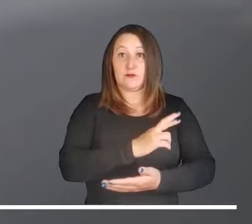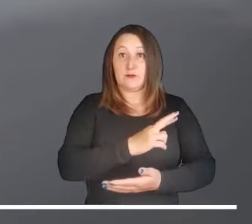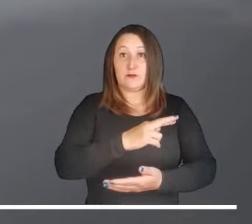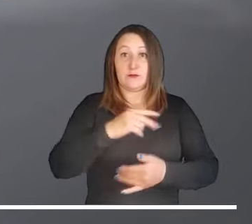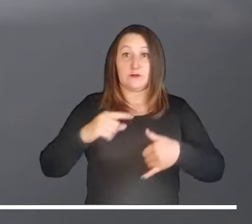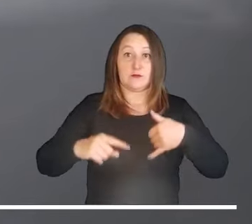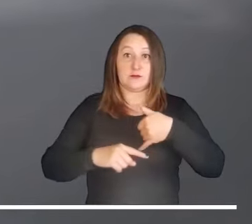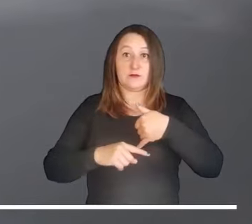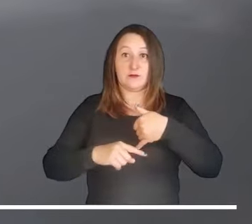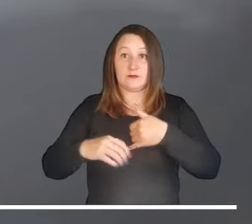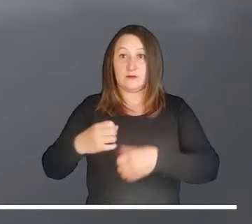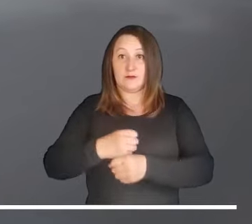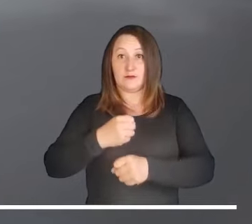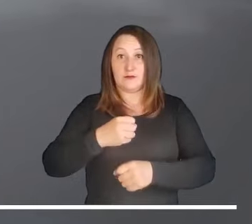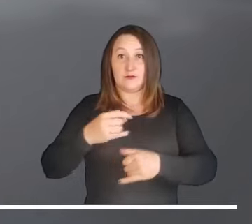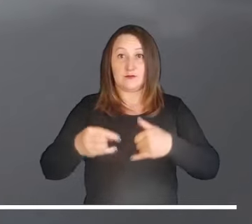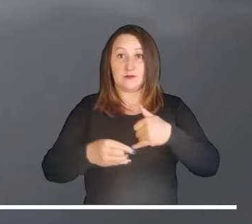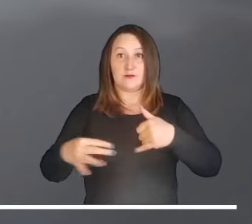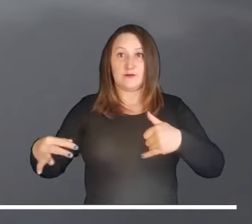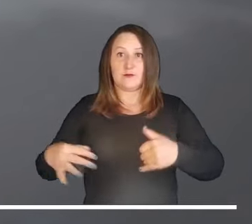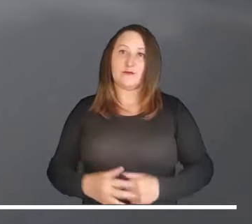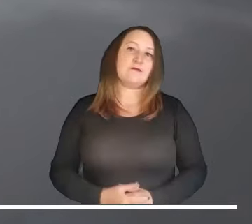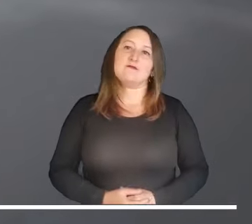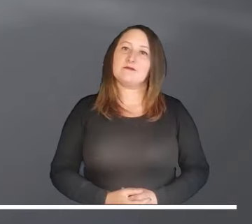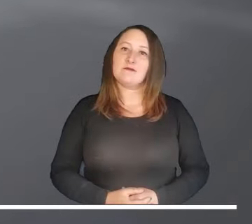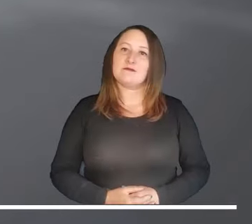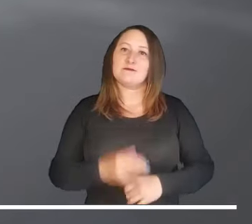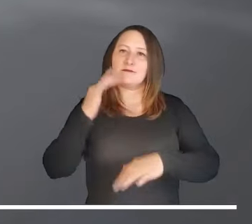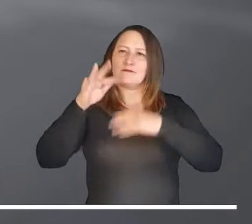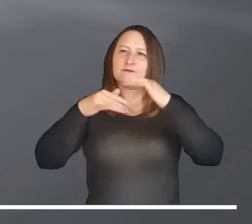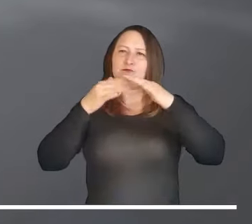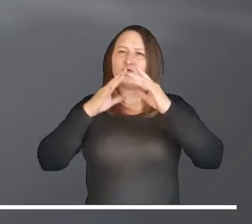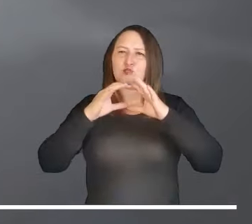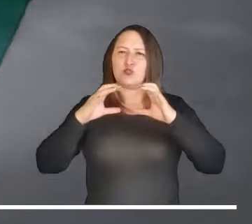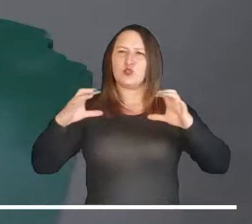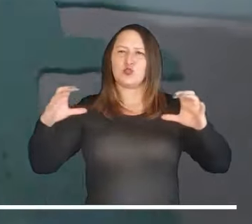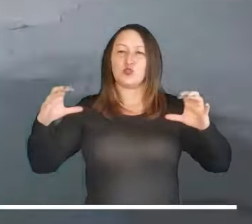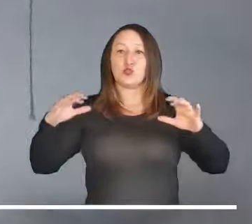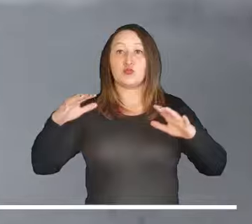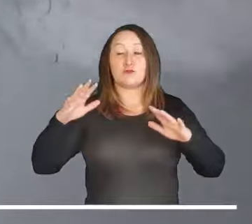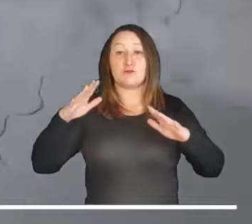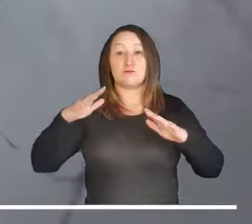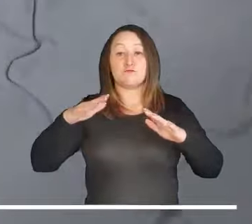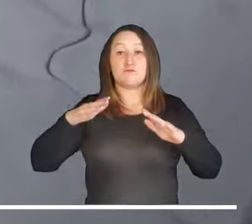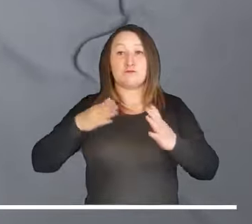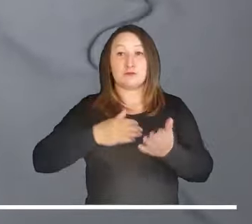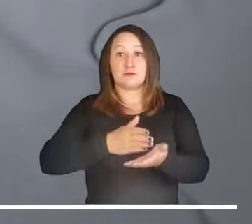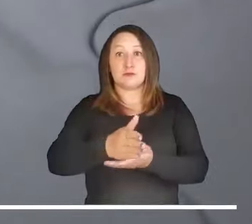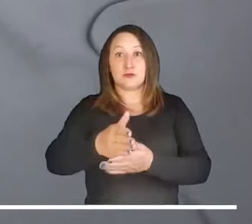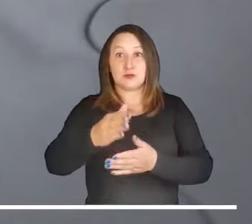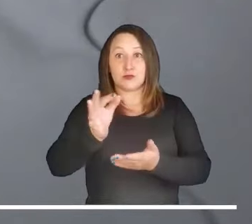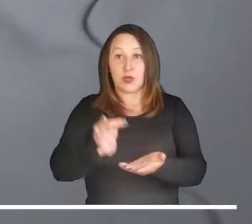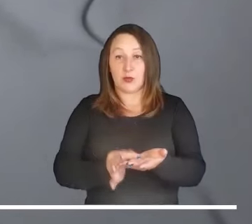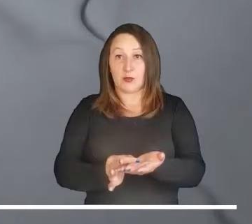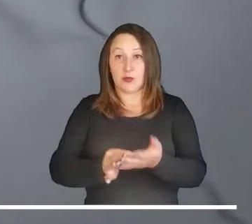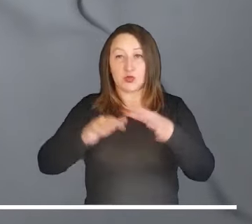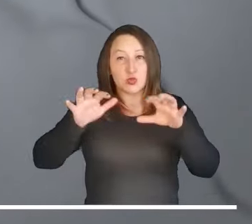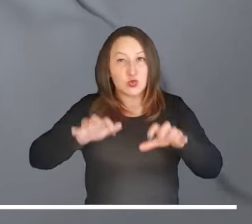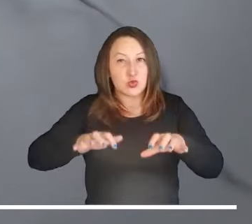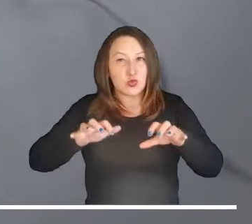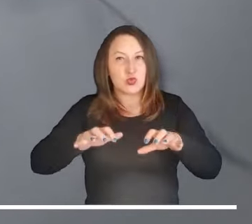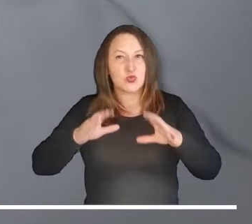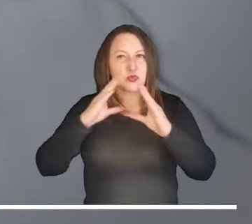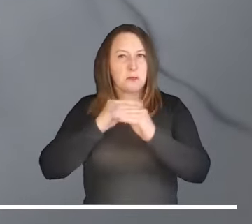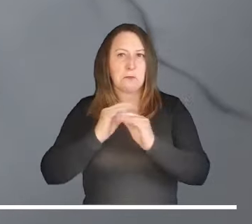Caquetá y Putumayo, centro y oriente de la Amazonía, Baupés y Guainía. Los cielos semicubiertos